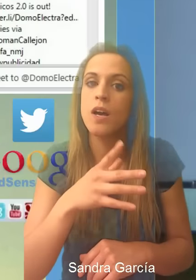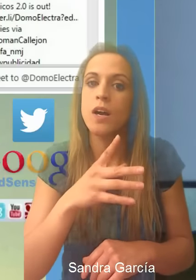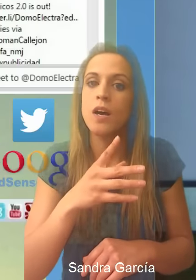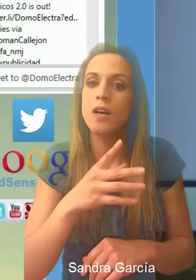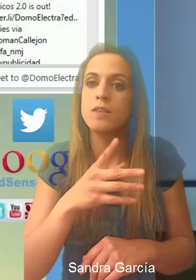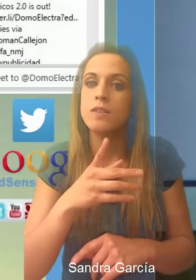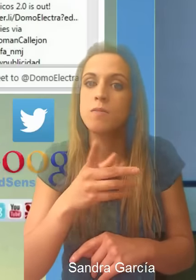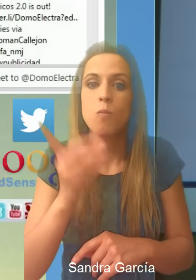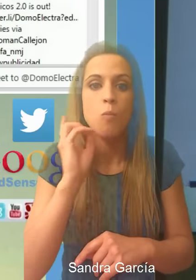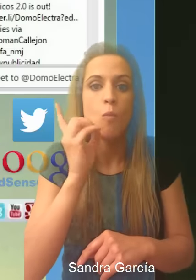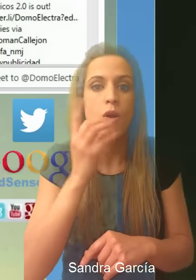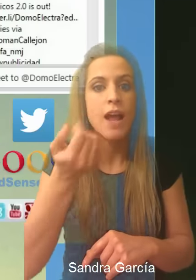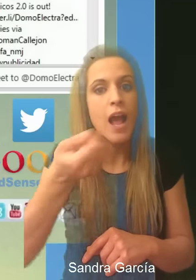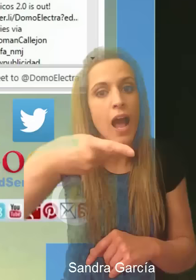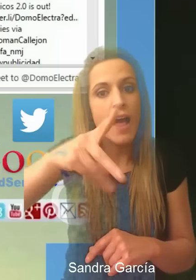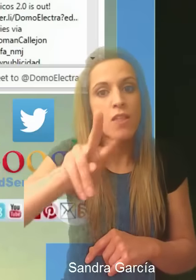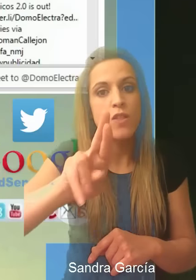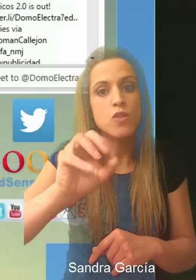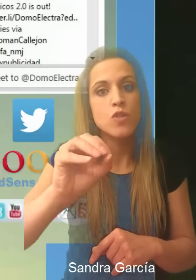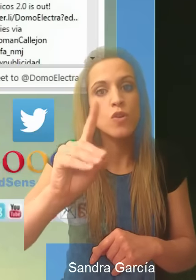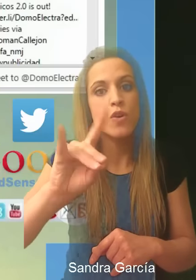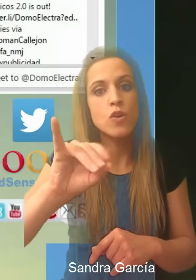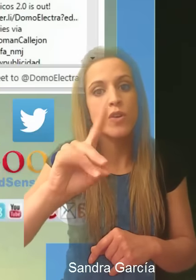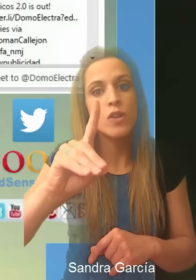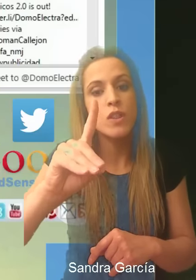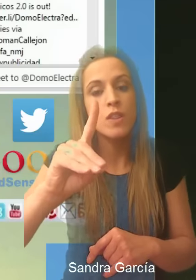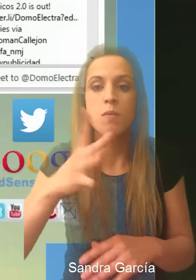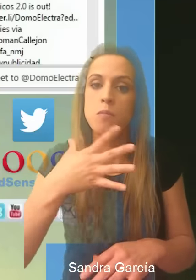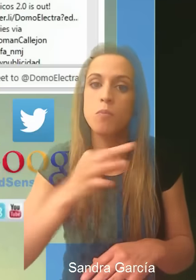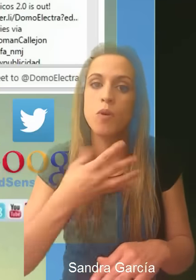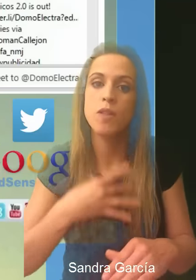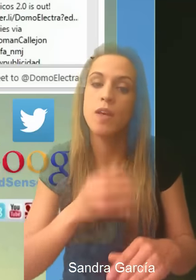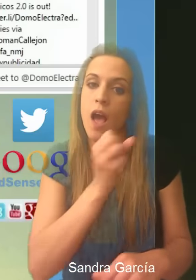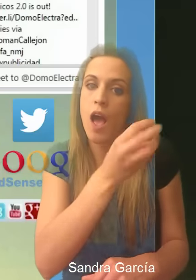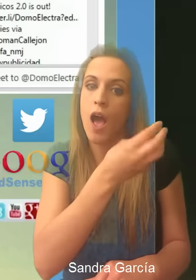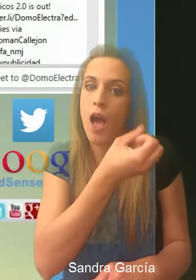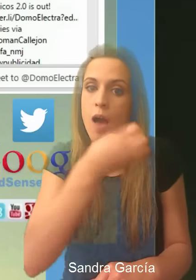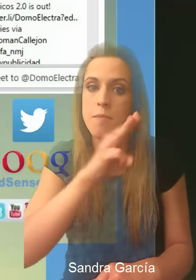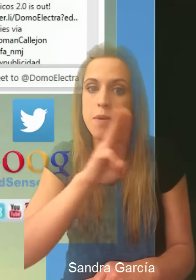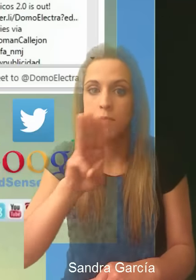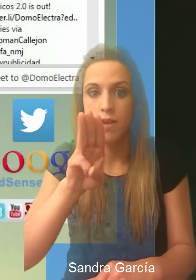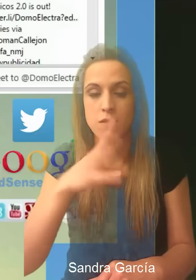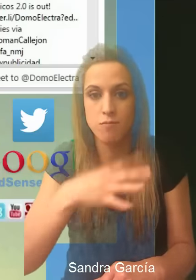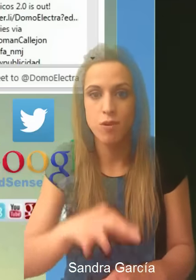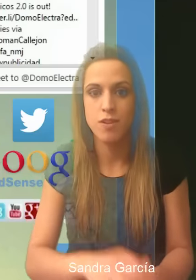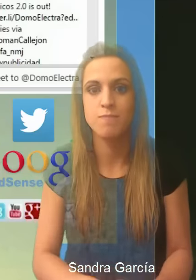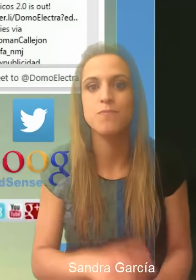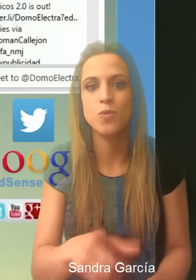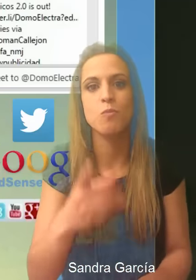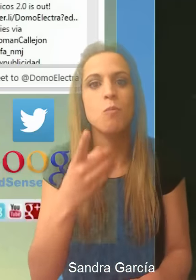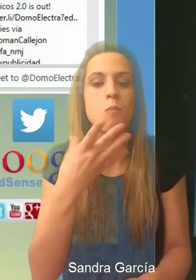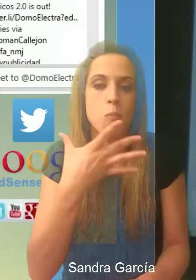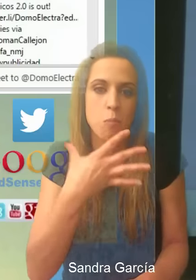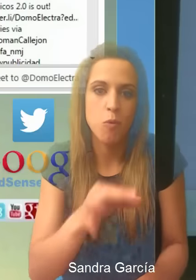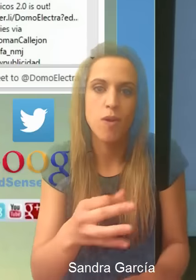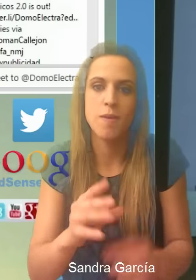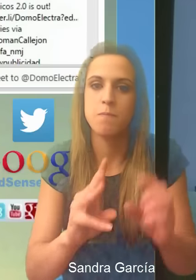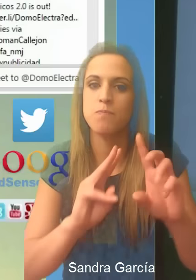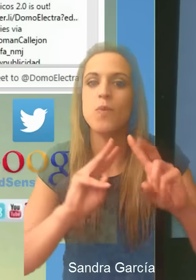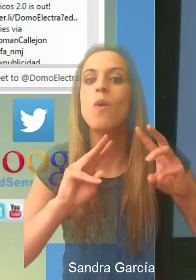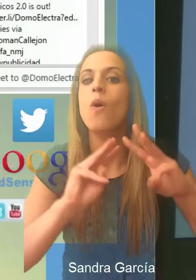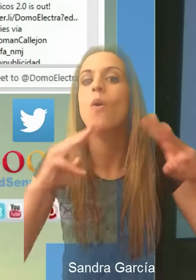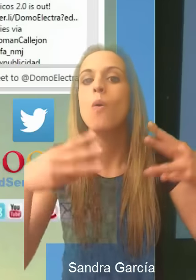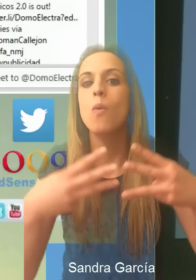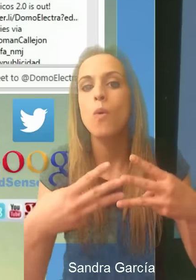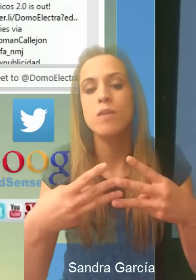Hemos puesto un canal en donde se ven todos los vídeos de YouTube, los últimos vídeos que voy subiendo. Me pueden mandar un audio